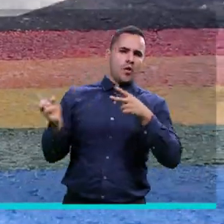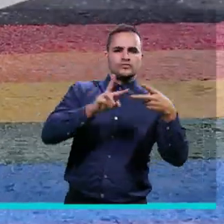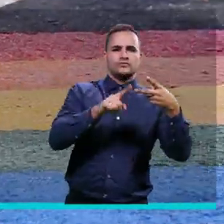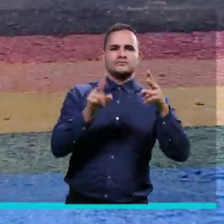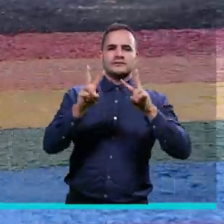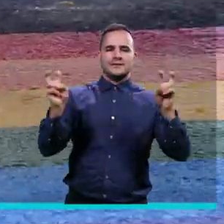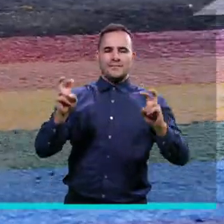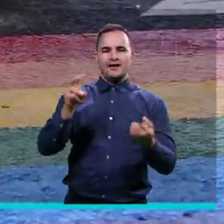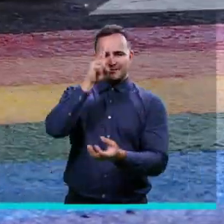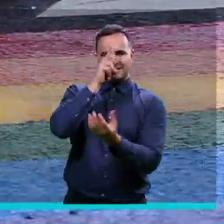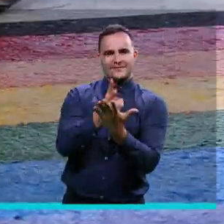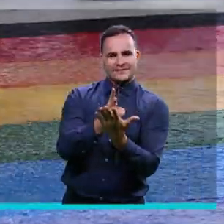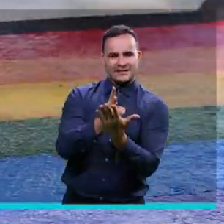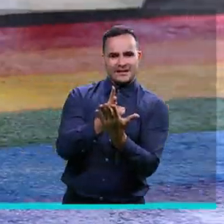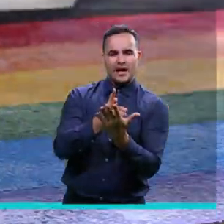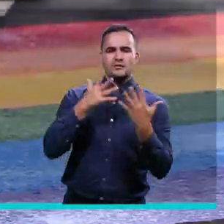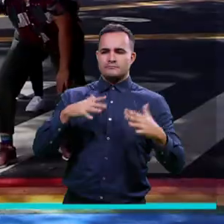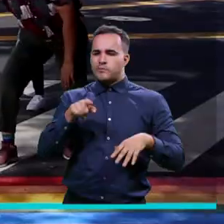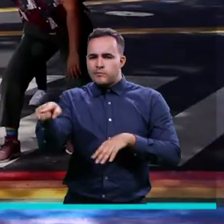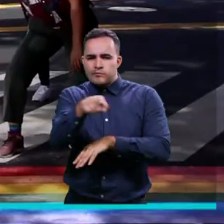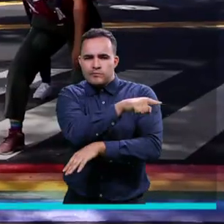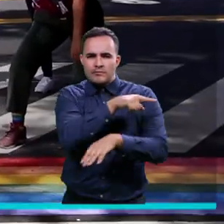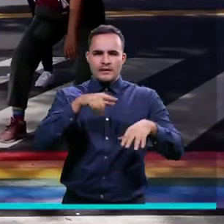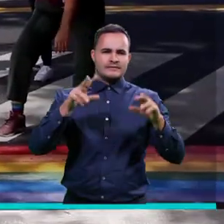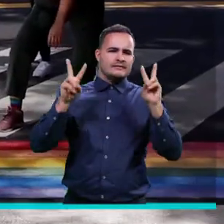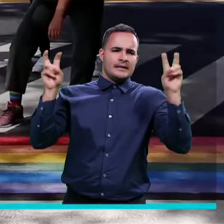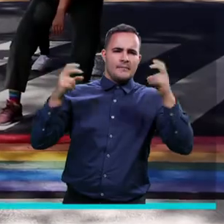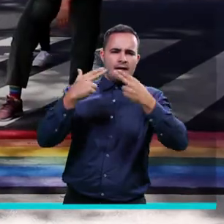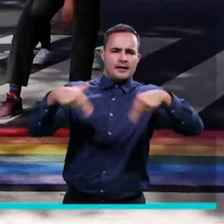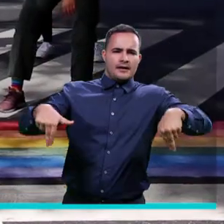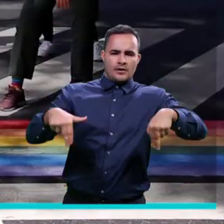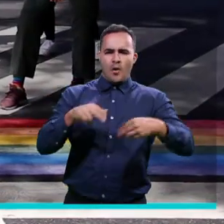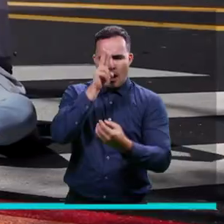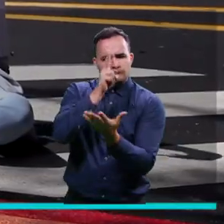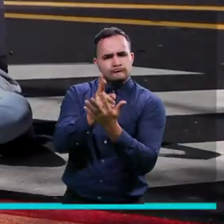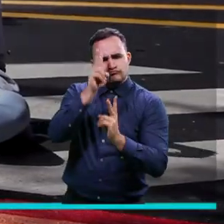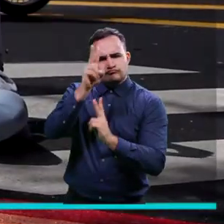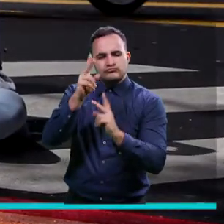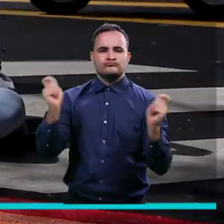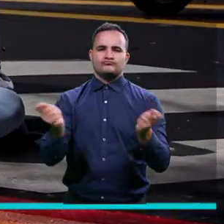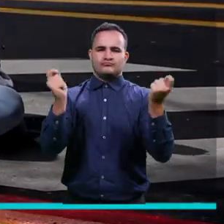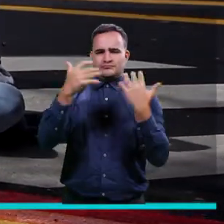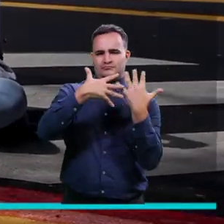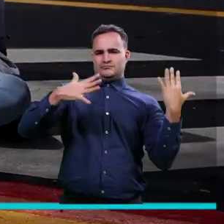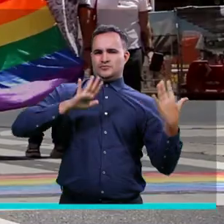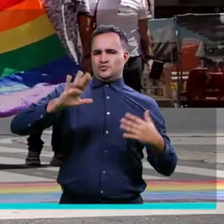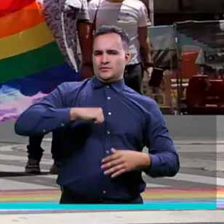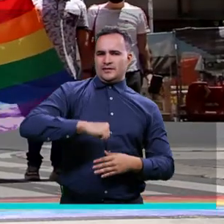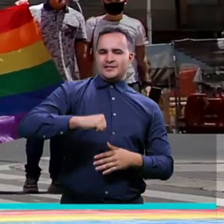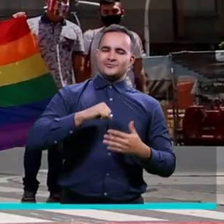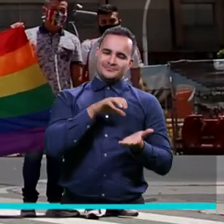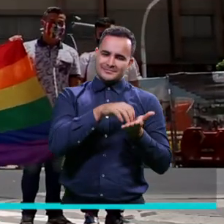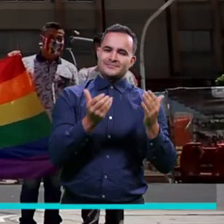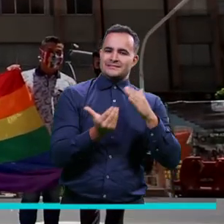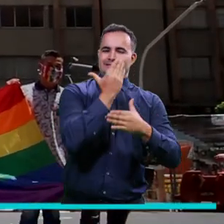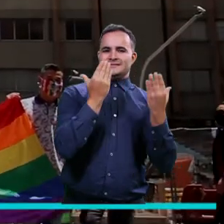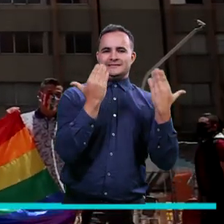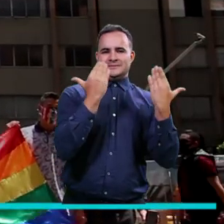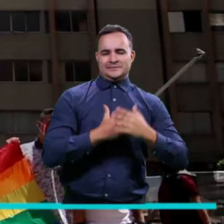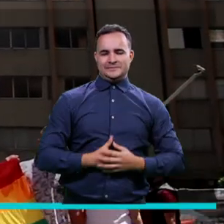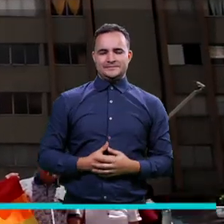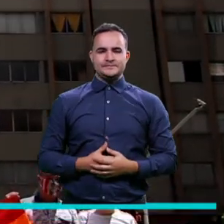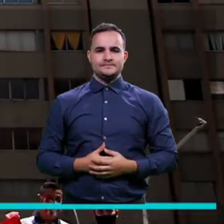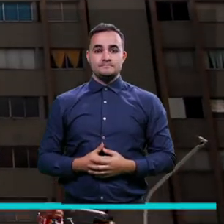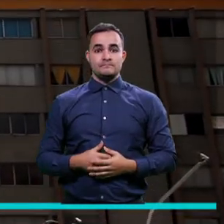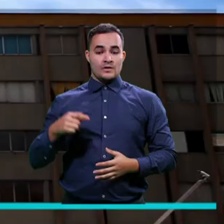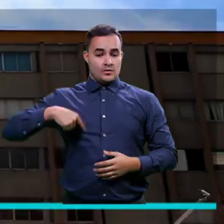Diversidades Sexuales e Identidades de Género para promover los derechos LGBTIQ+. Para